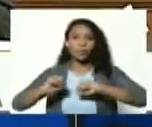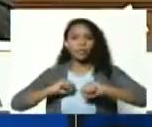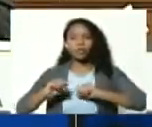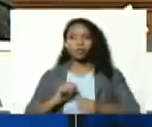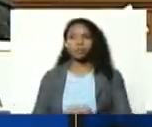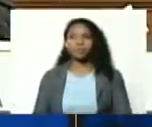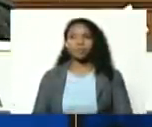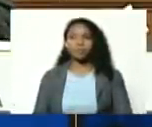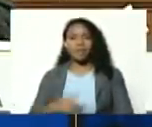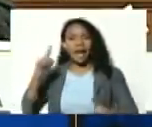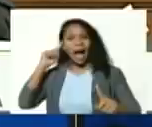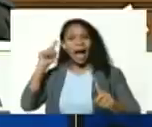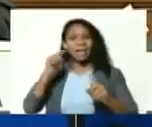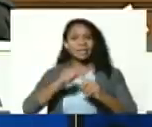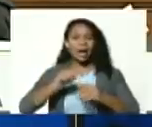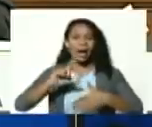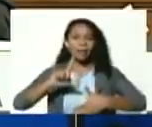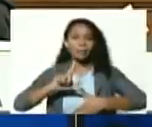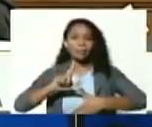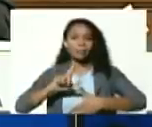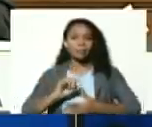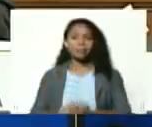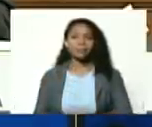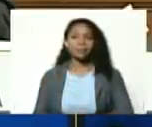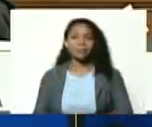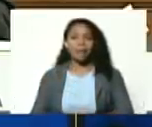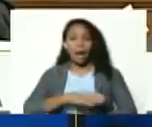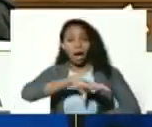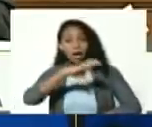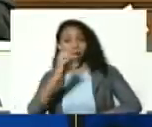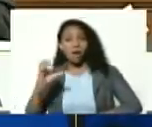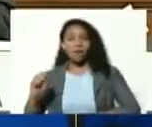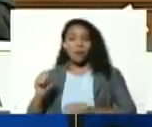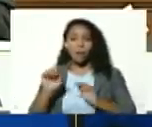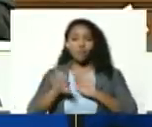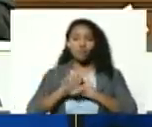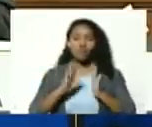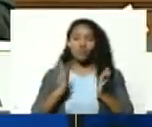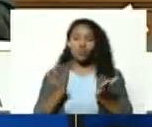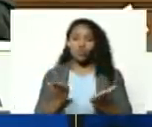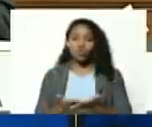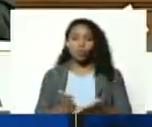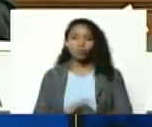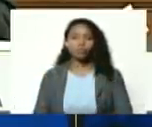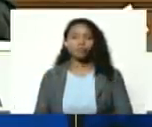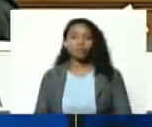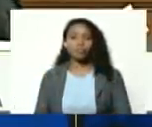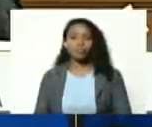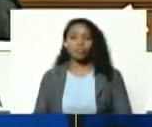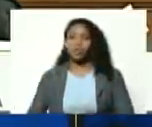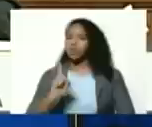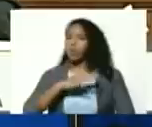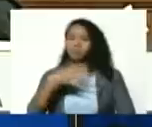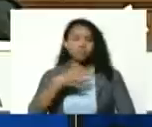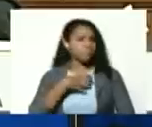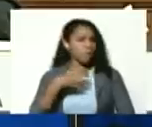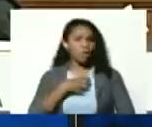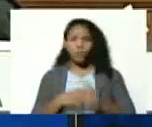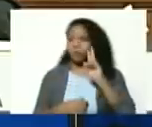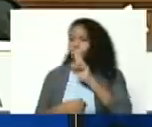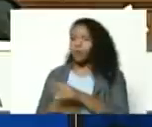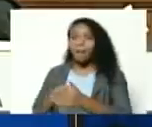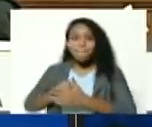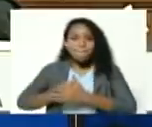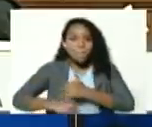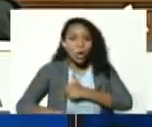hacia América Latina el Caribe y el mundo no podremos ver el nacimiento